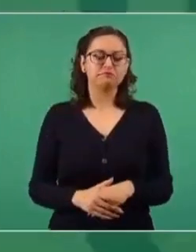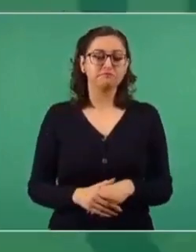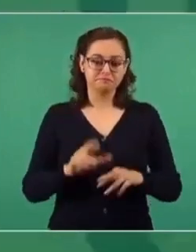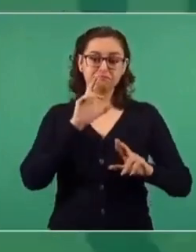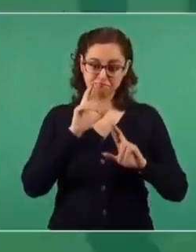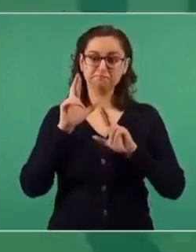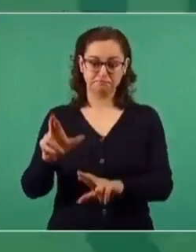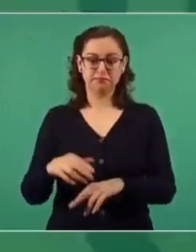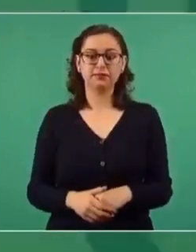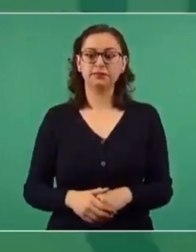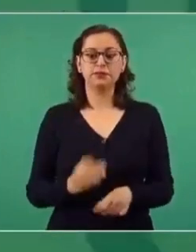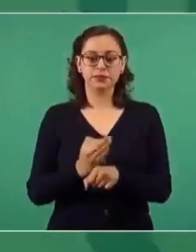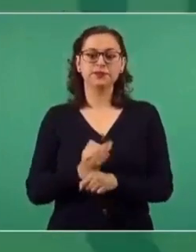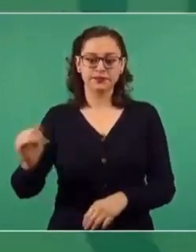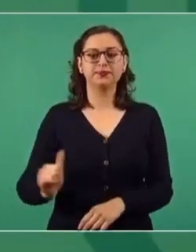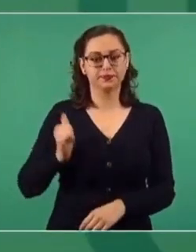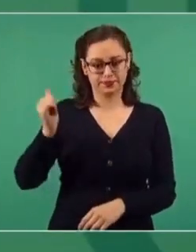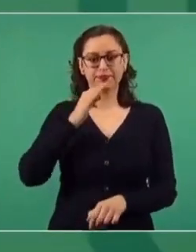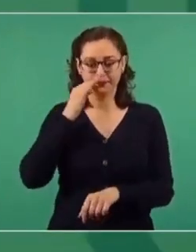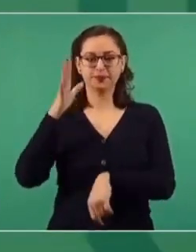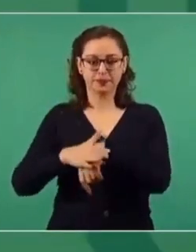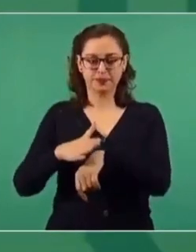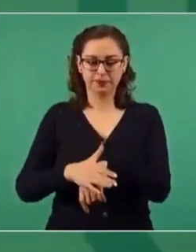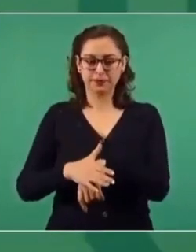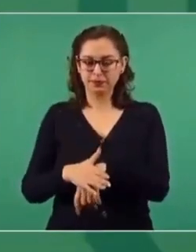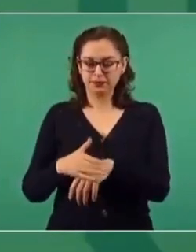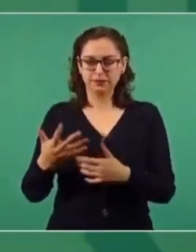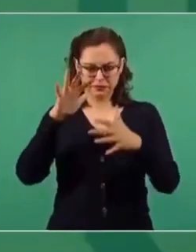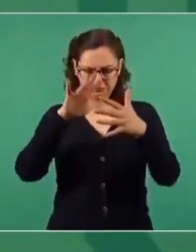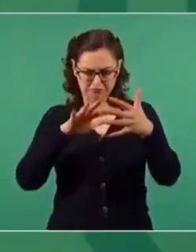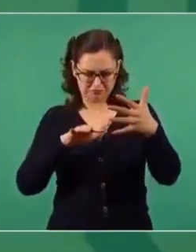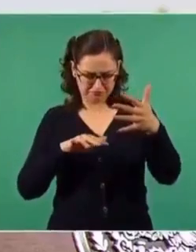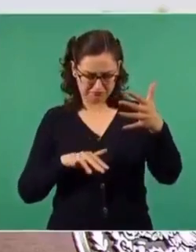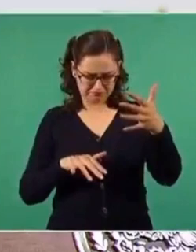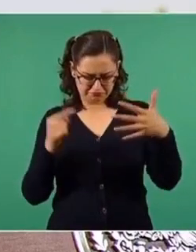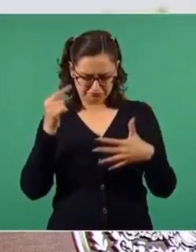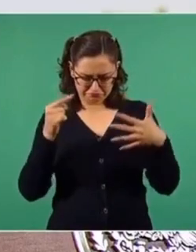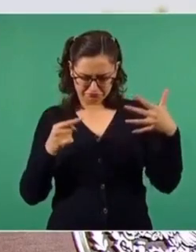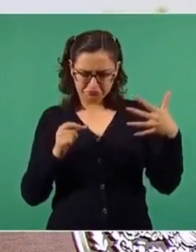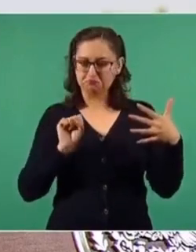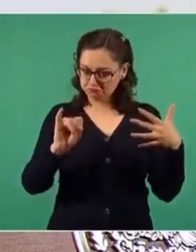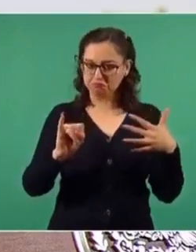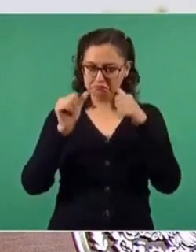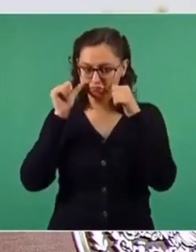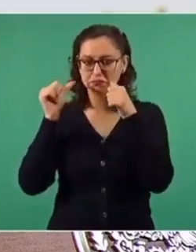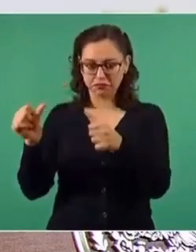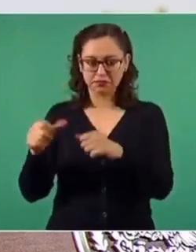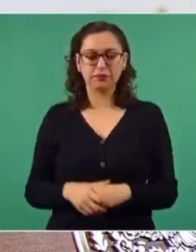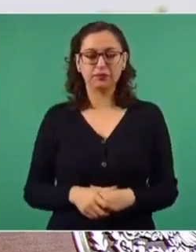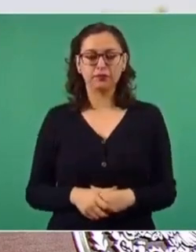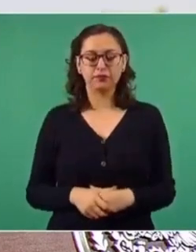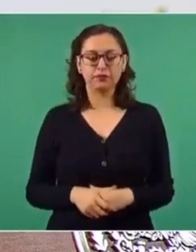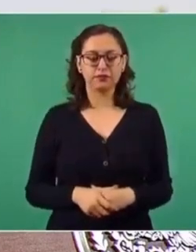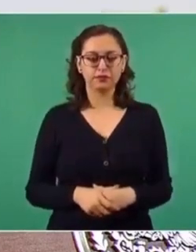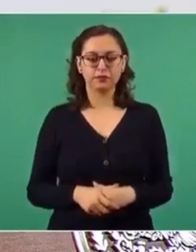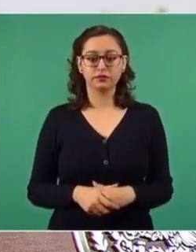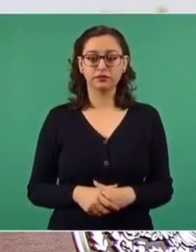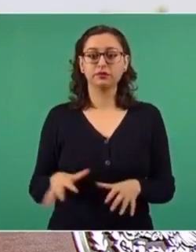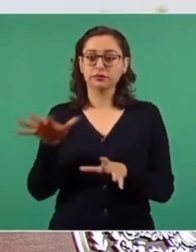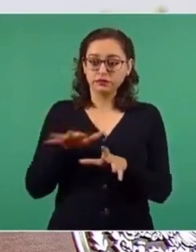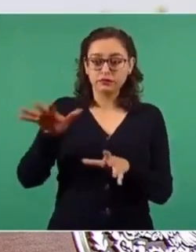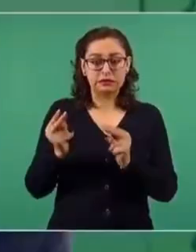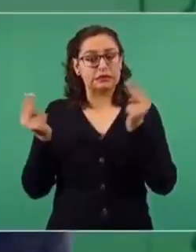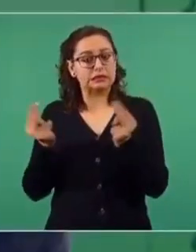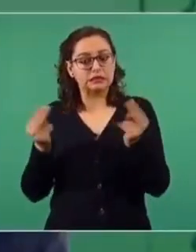Pero ya aprovecho para decirles que lo que están solicitando va a ser atendido. Hablo de sus